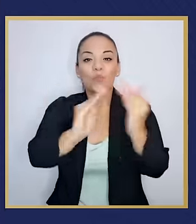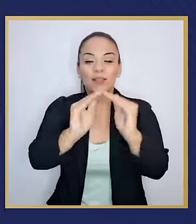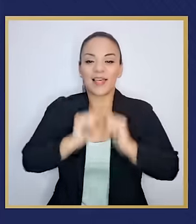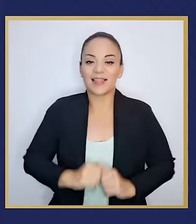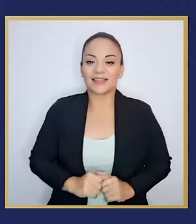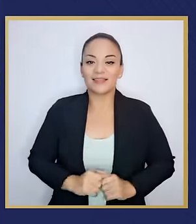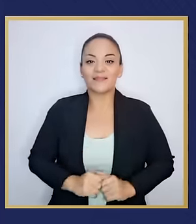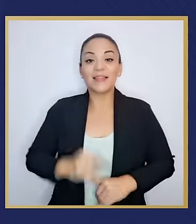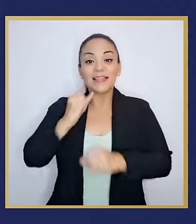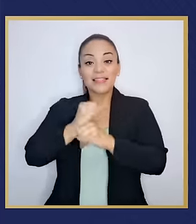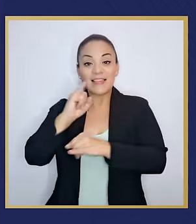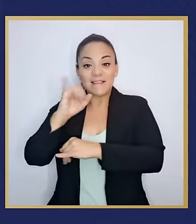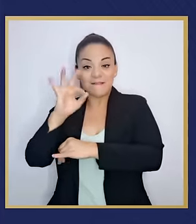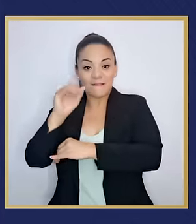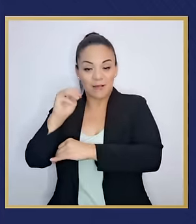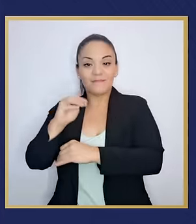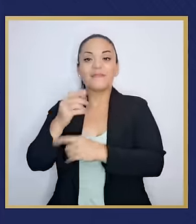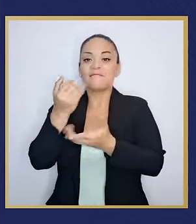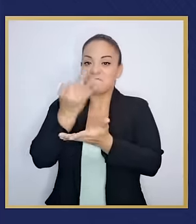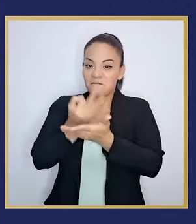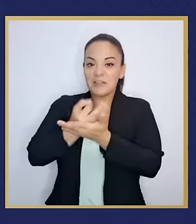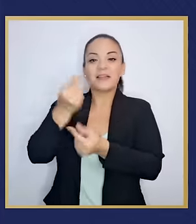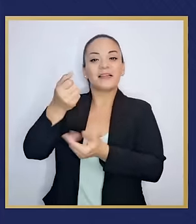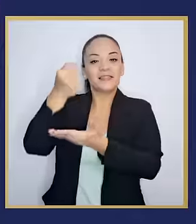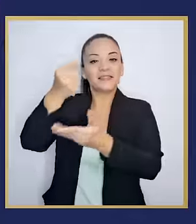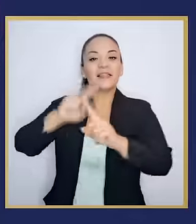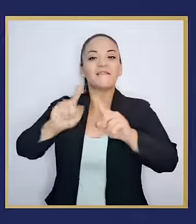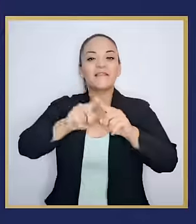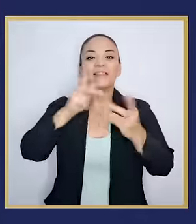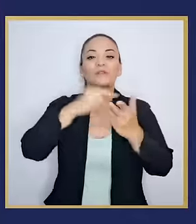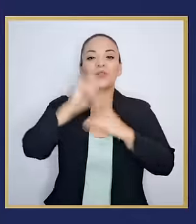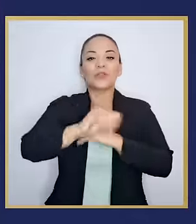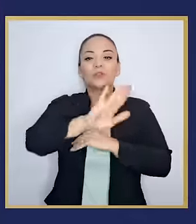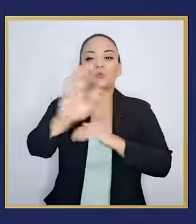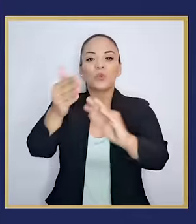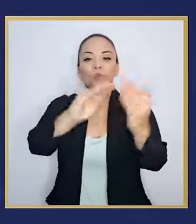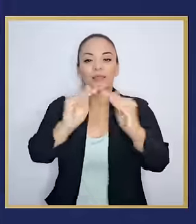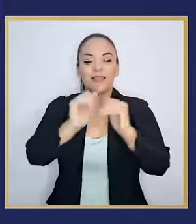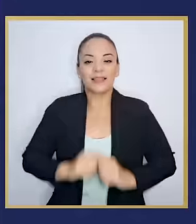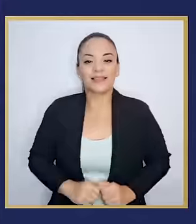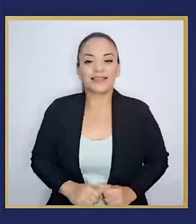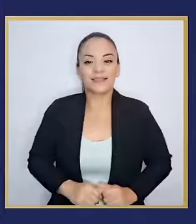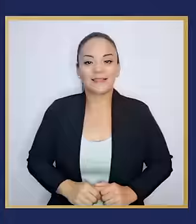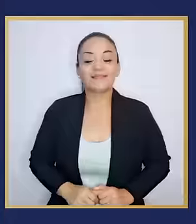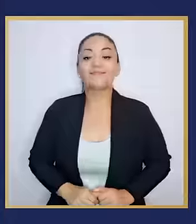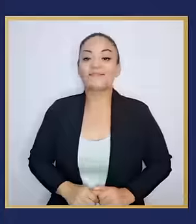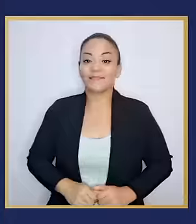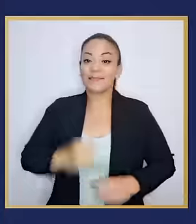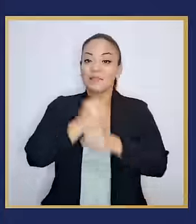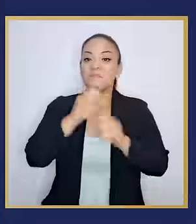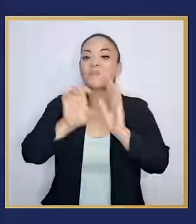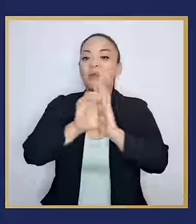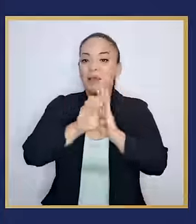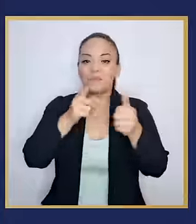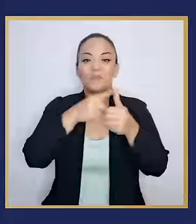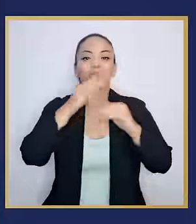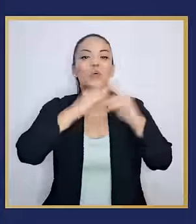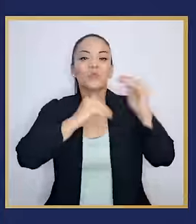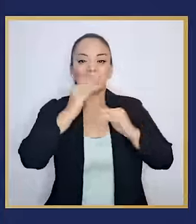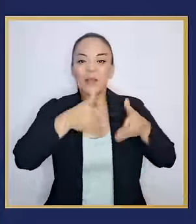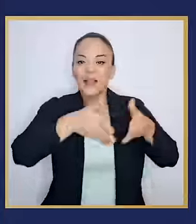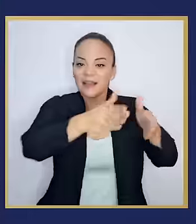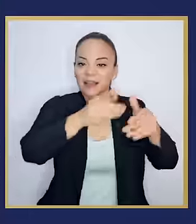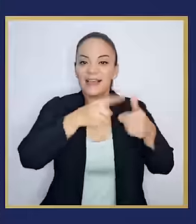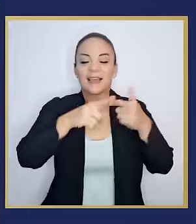El IFAM financia proyectos de todo tipo en sus comunidades, obras como construcción de